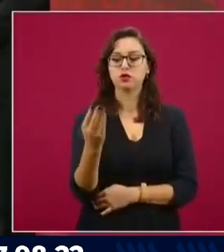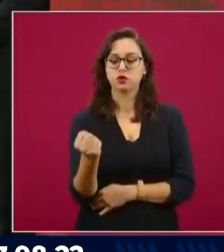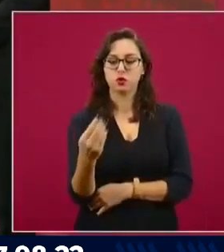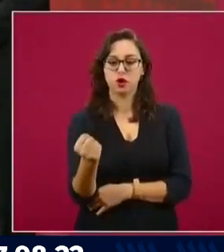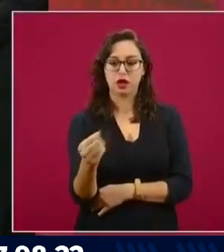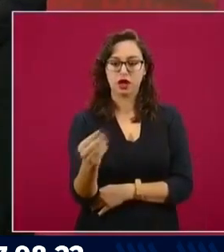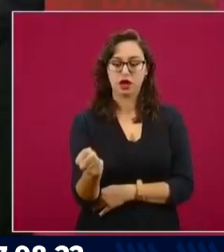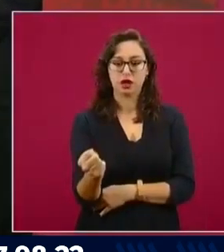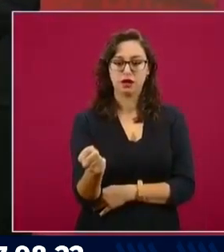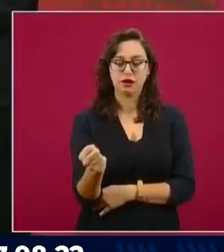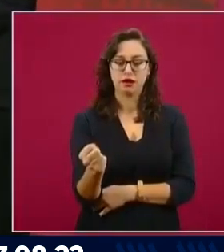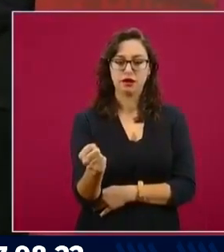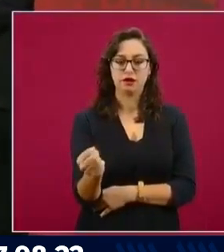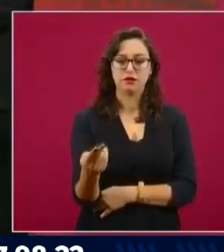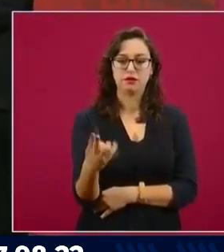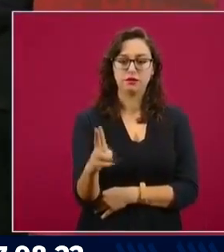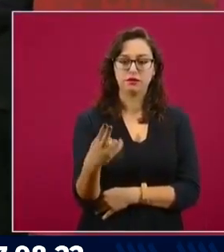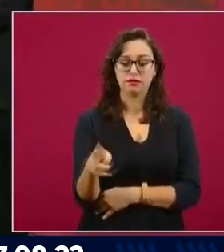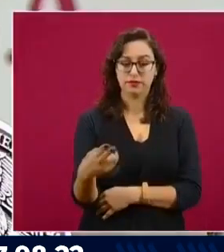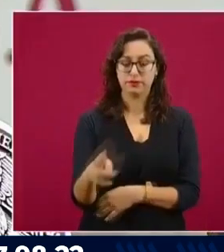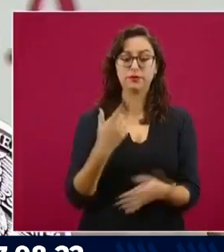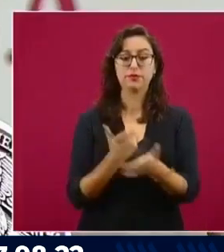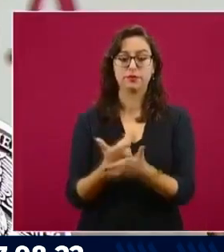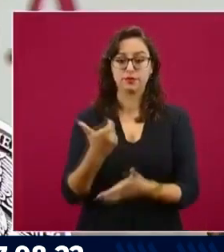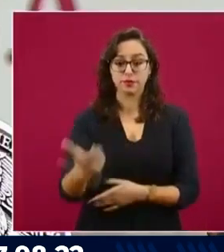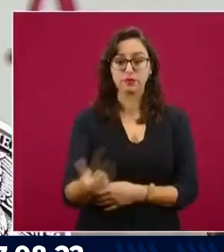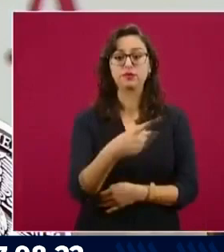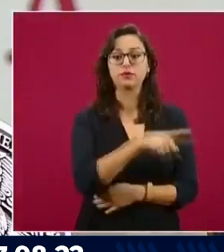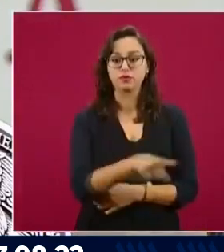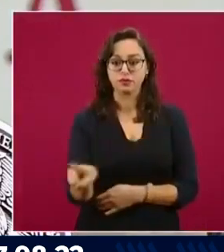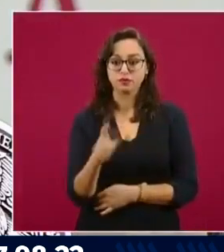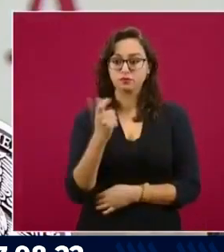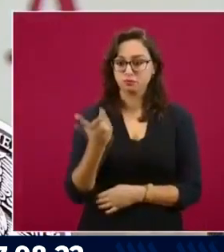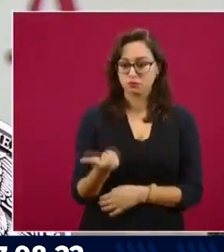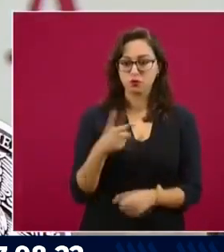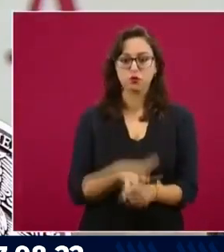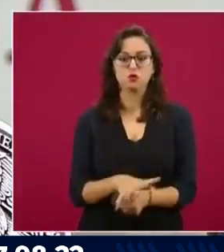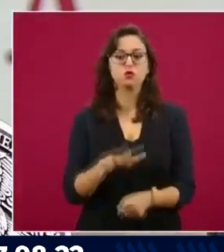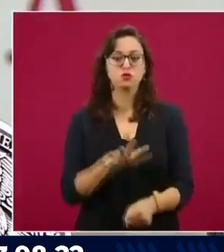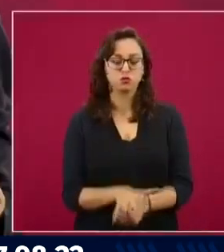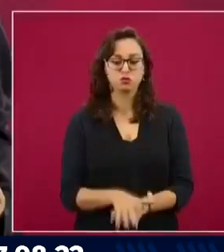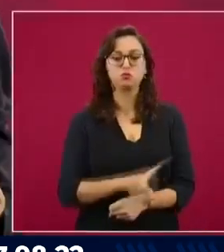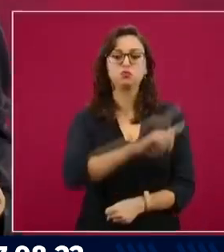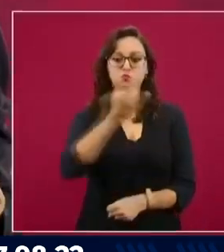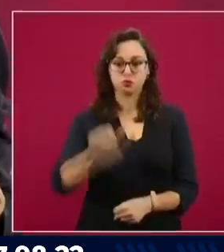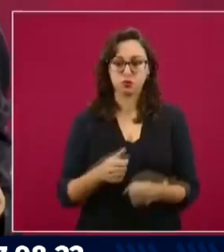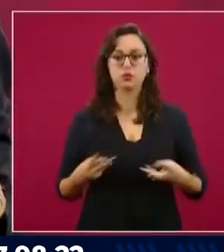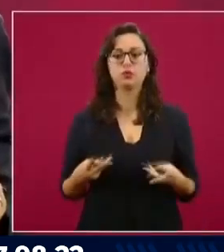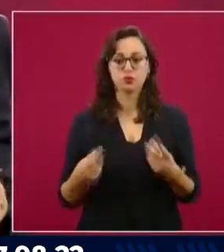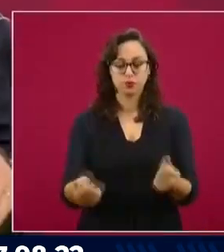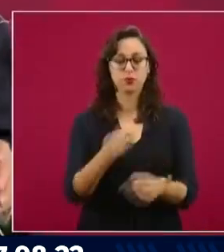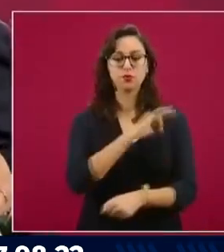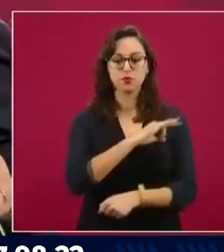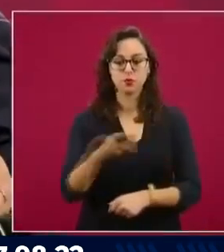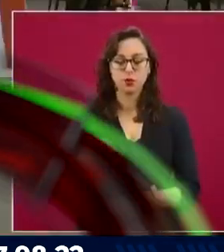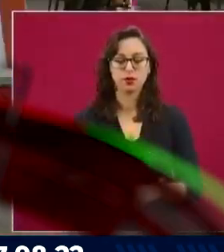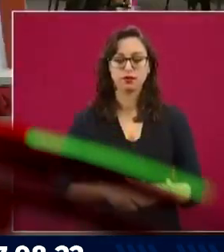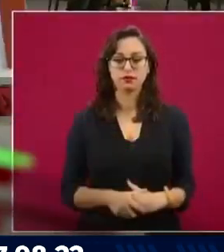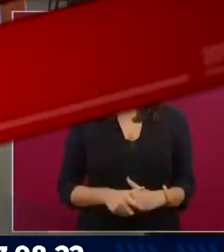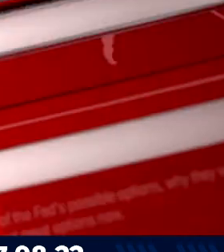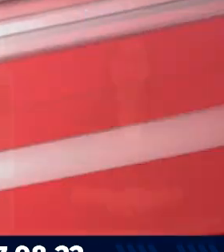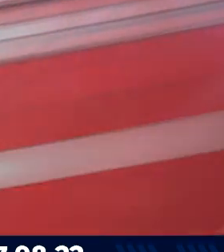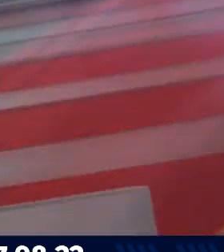noviembre, para que tengan los recursos disponibles para poderlos utilizarlos, si lo quisieran, durante el Buen Fin.